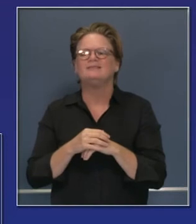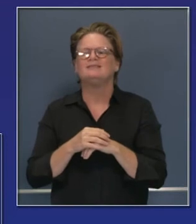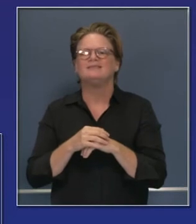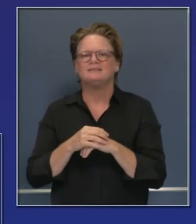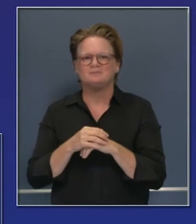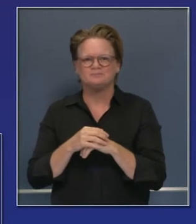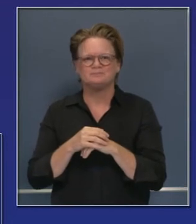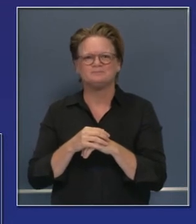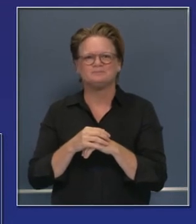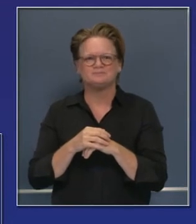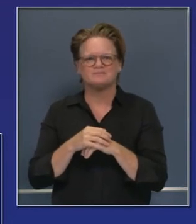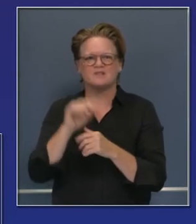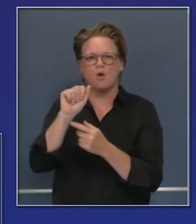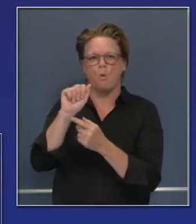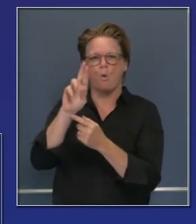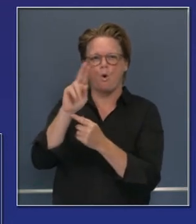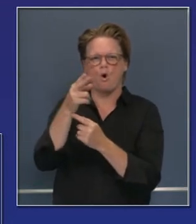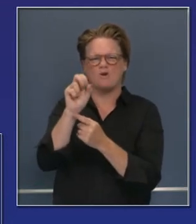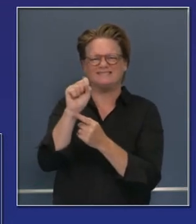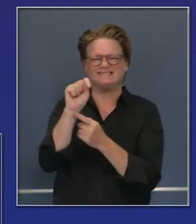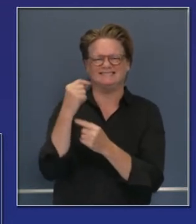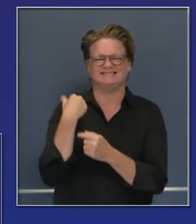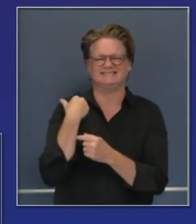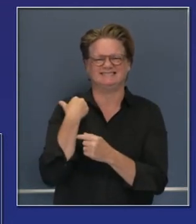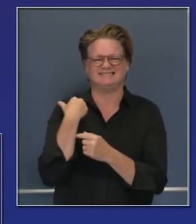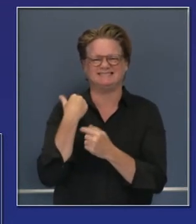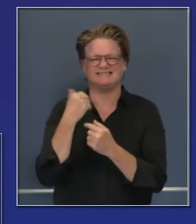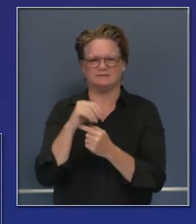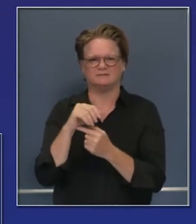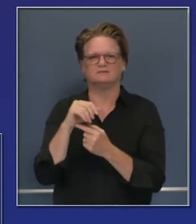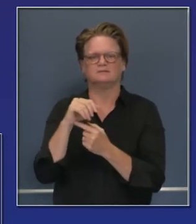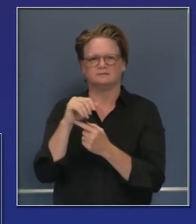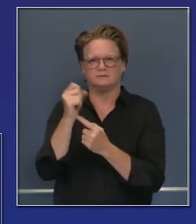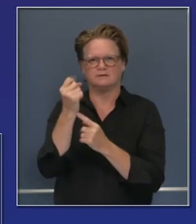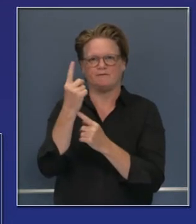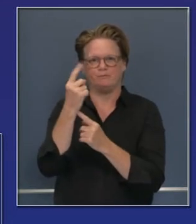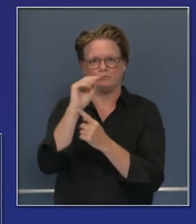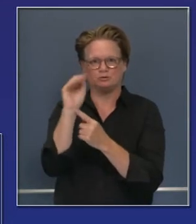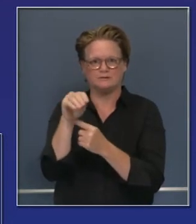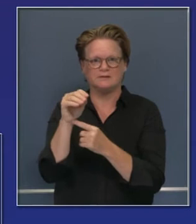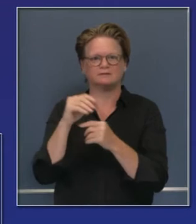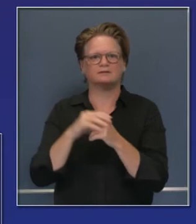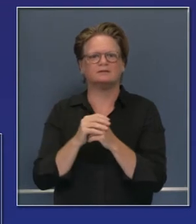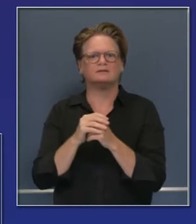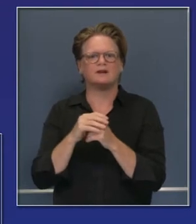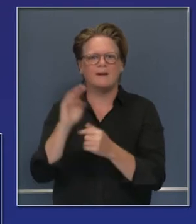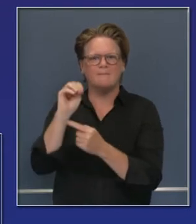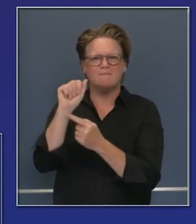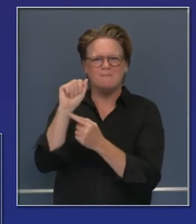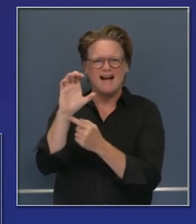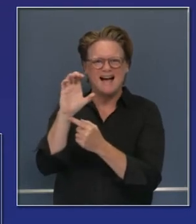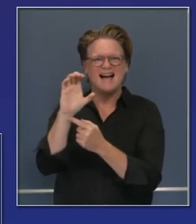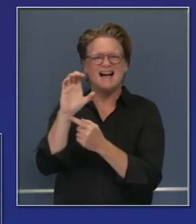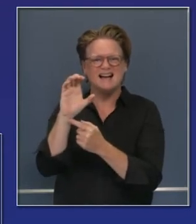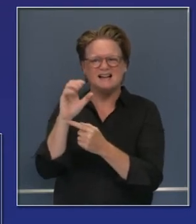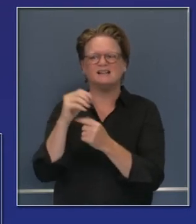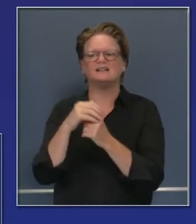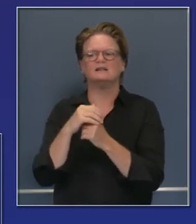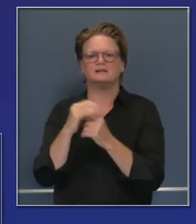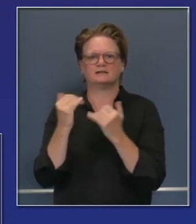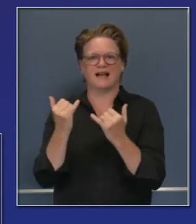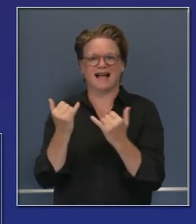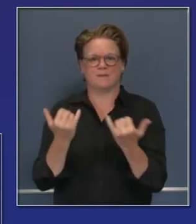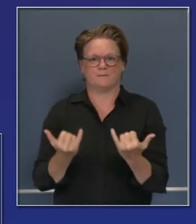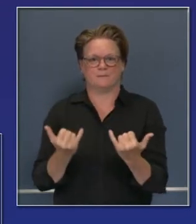quemada. En la fecha de hoy se ha contenido en 17% y ha subido un poco más la